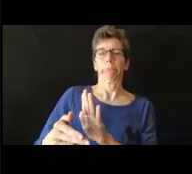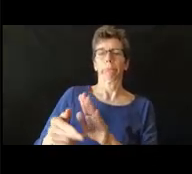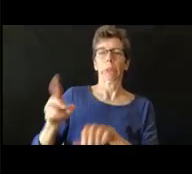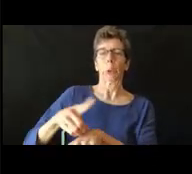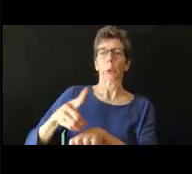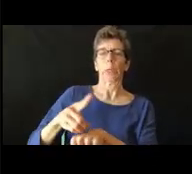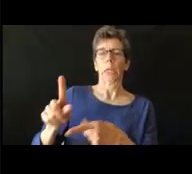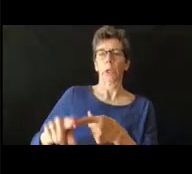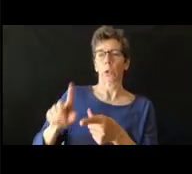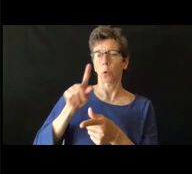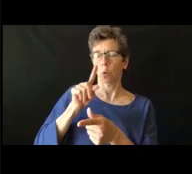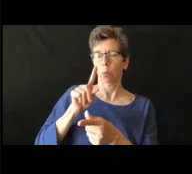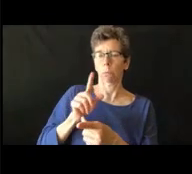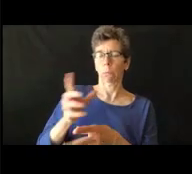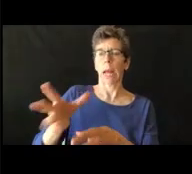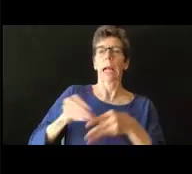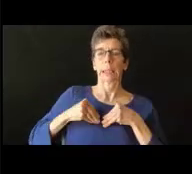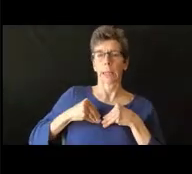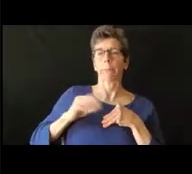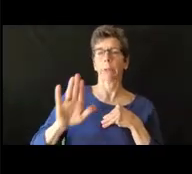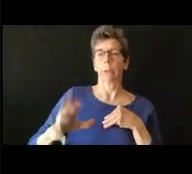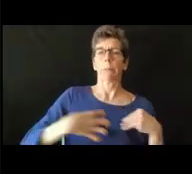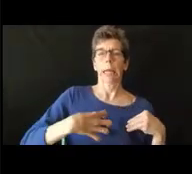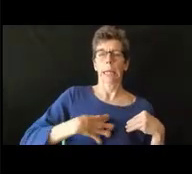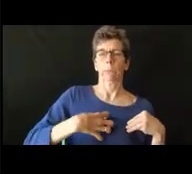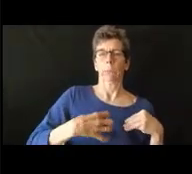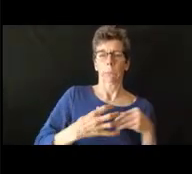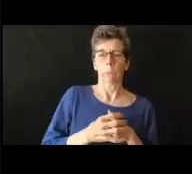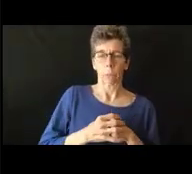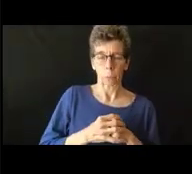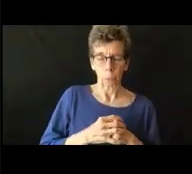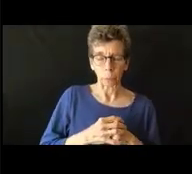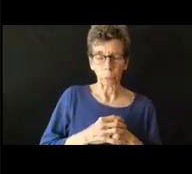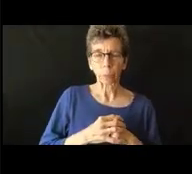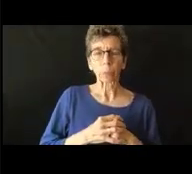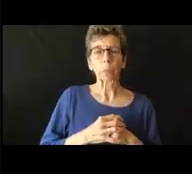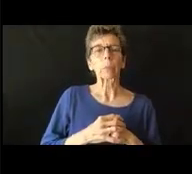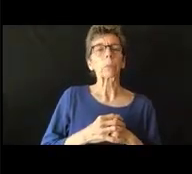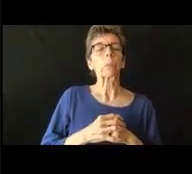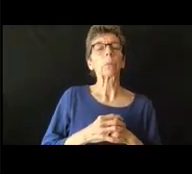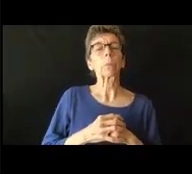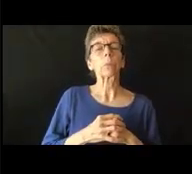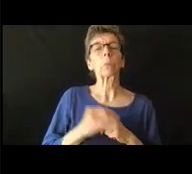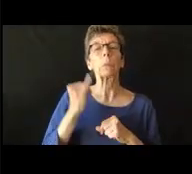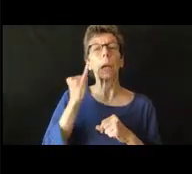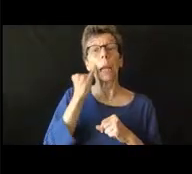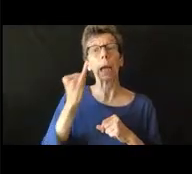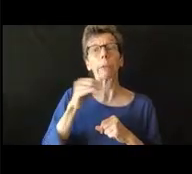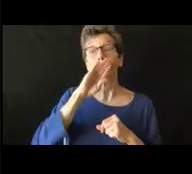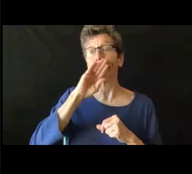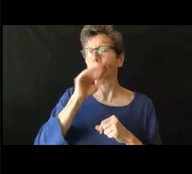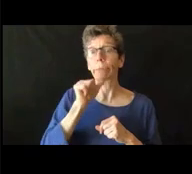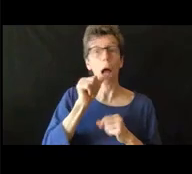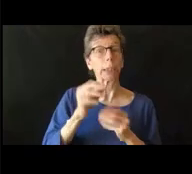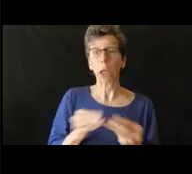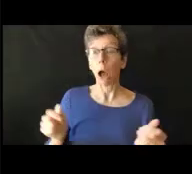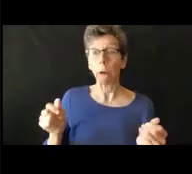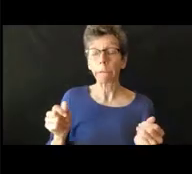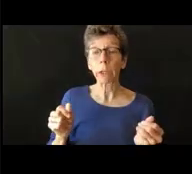entonces pueden presentar una queja con esa persona en particular de su escuela y si no ven resolución pueden